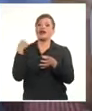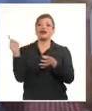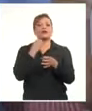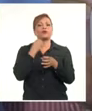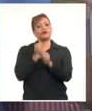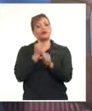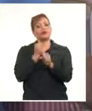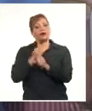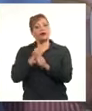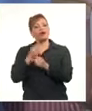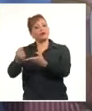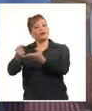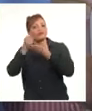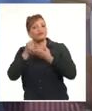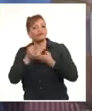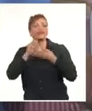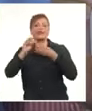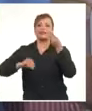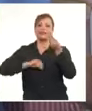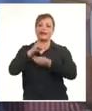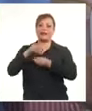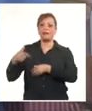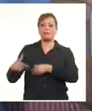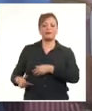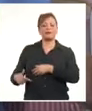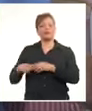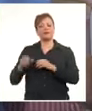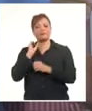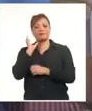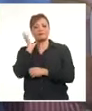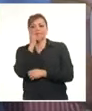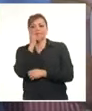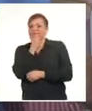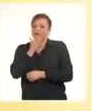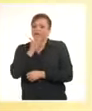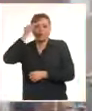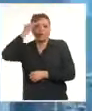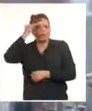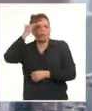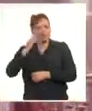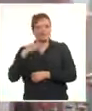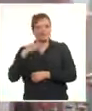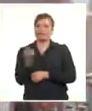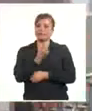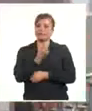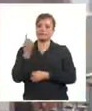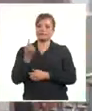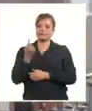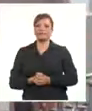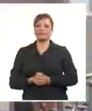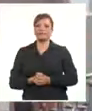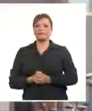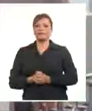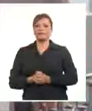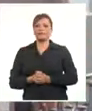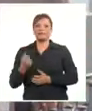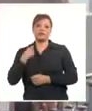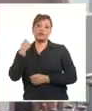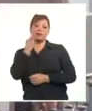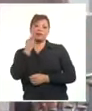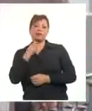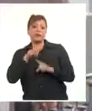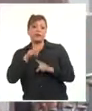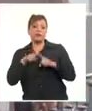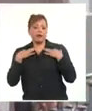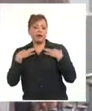hicieron posible que se hiciera la bata 70%, que es maravillosa, que es muy agradecida. Me preguntaba el primer día que por qué no